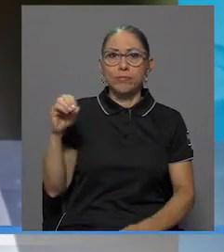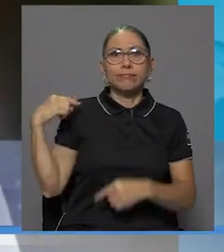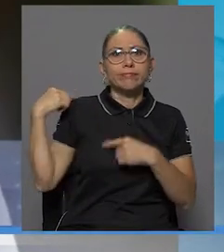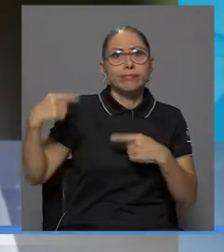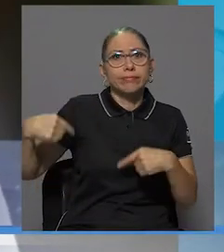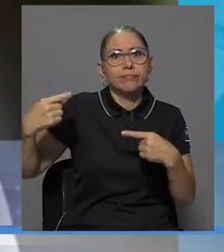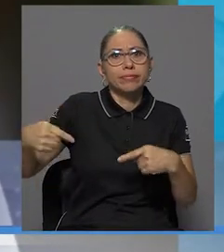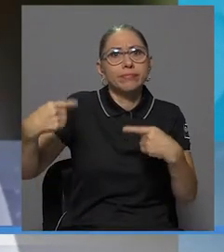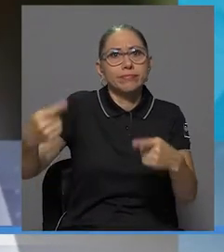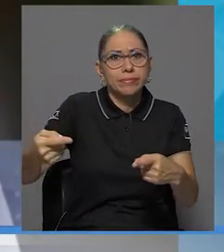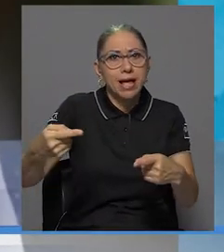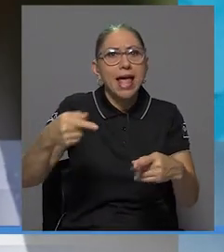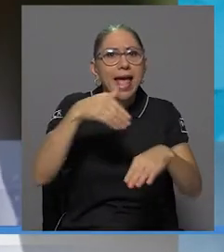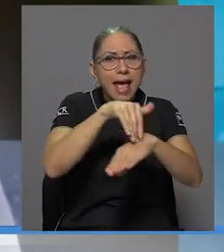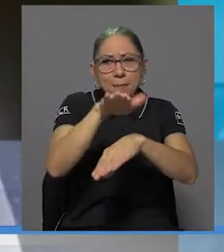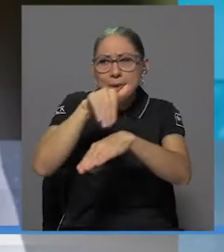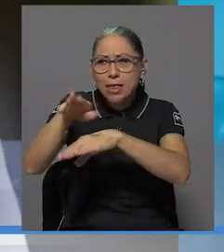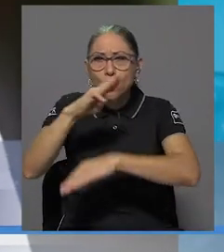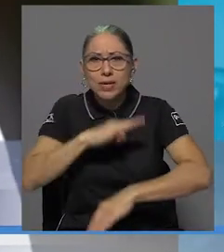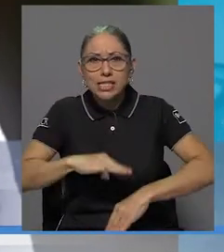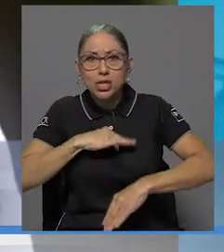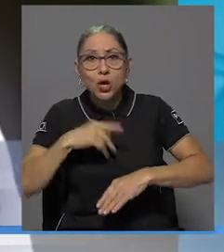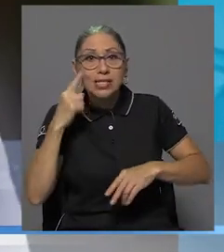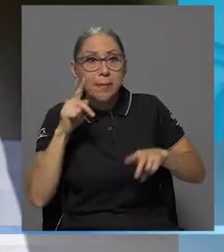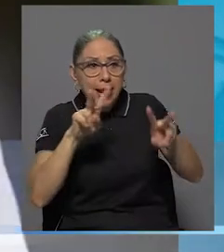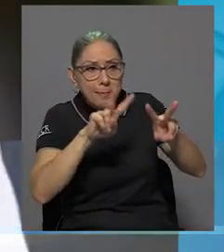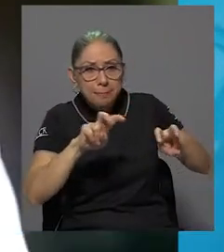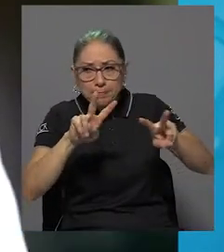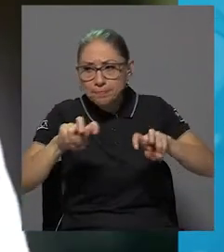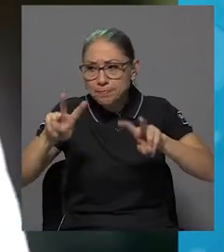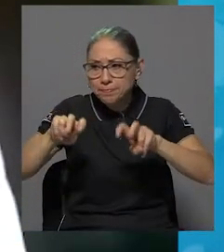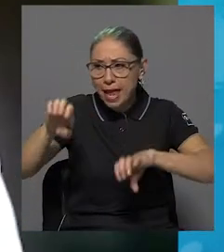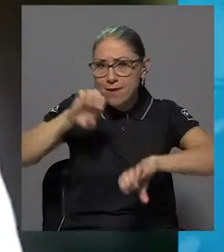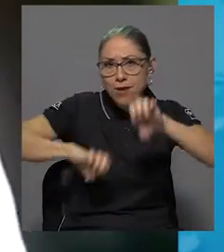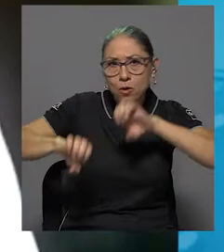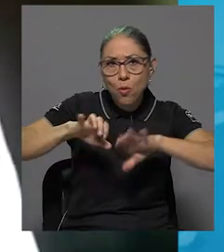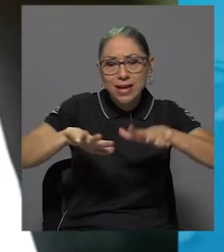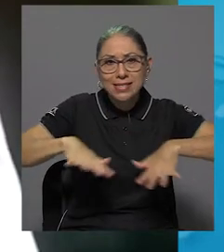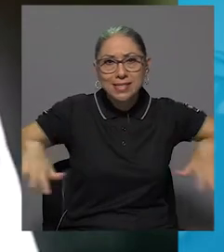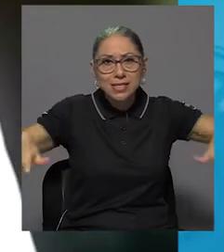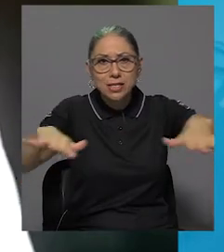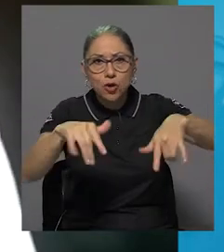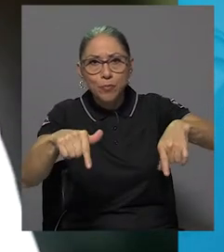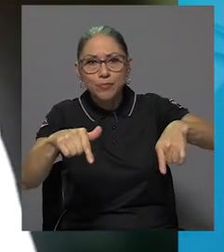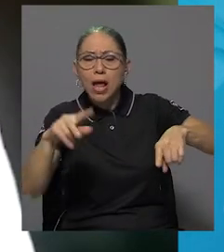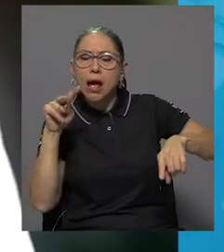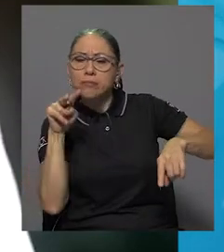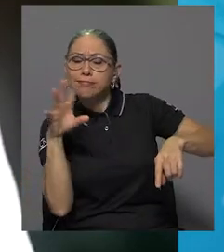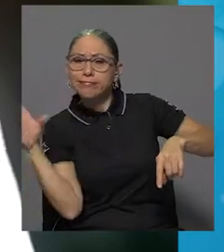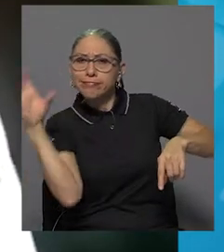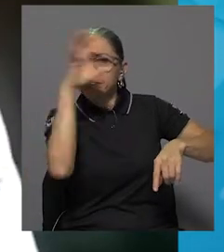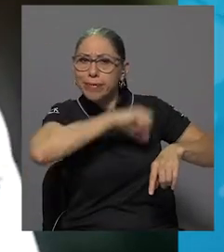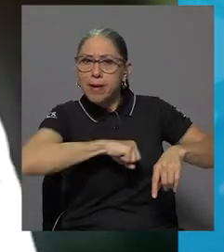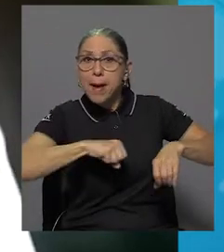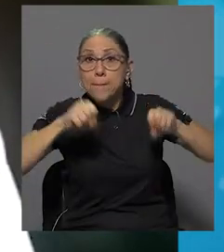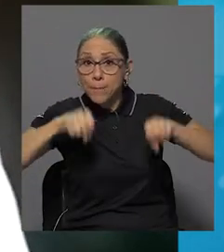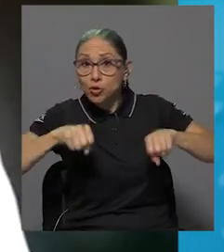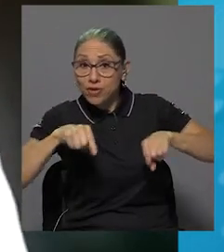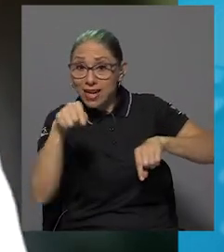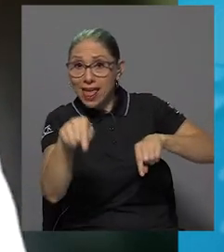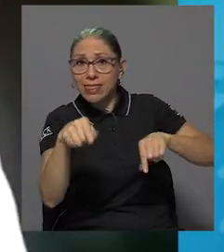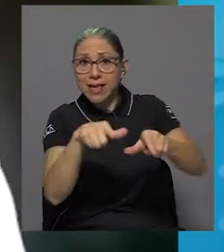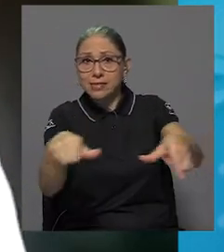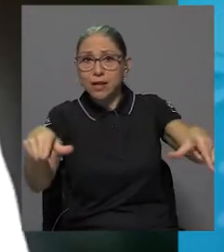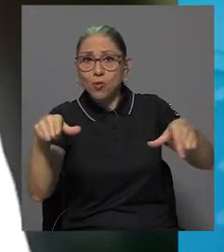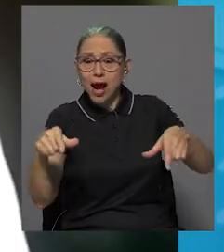misiones de evaluación del sitio y determinó que existiera la posibilidad de declarar este sitio,